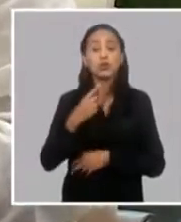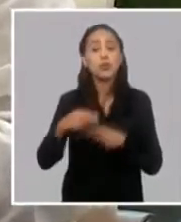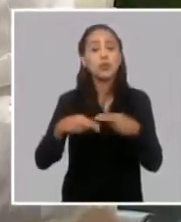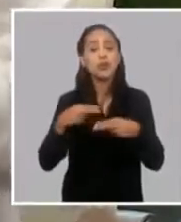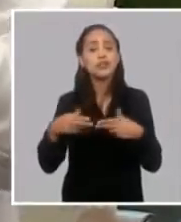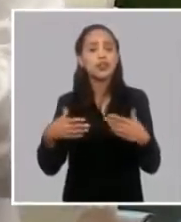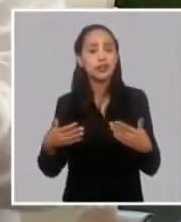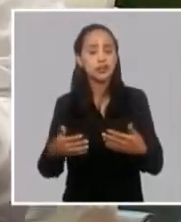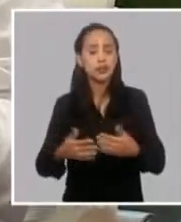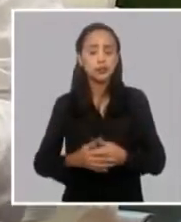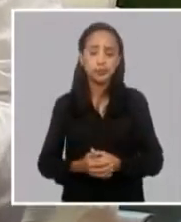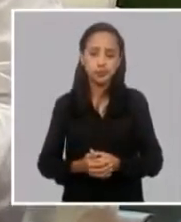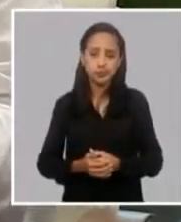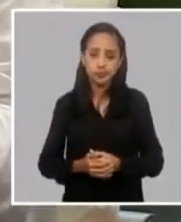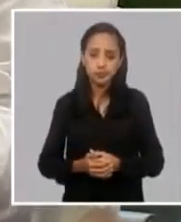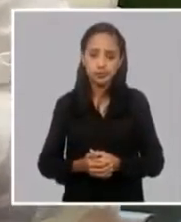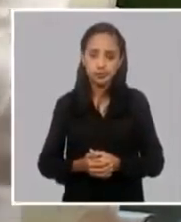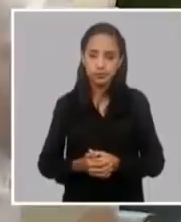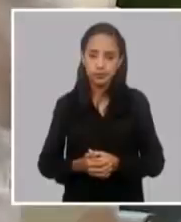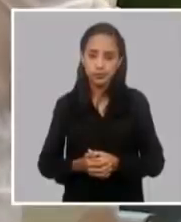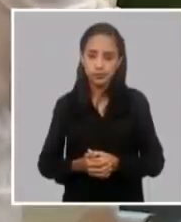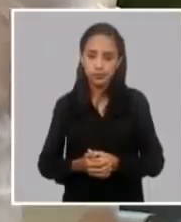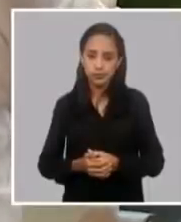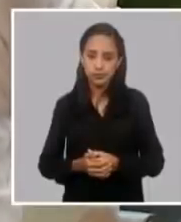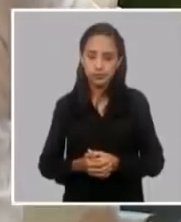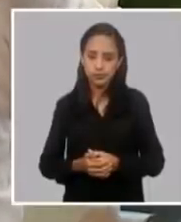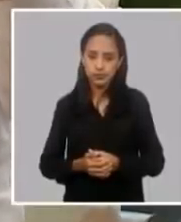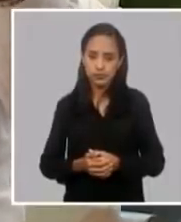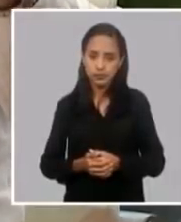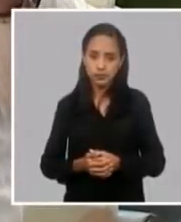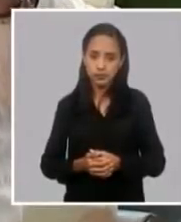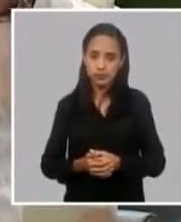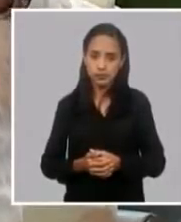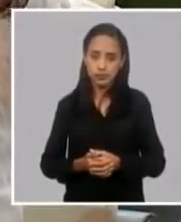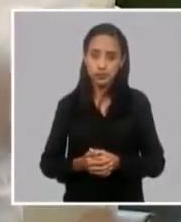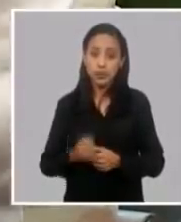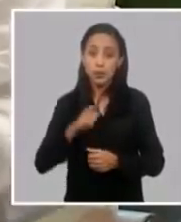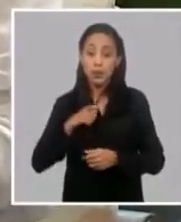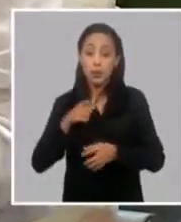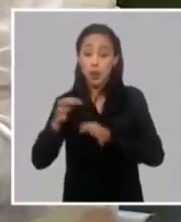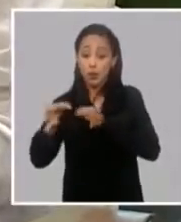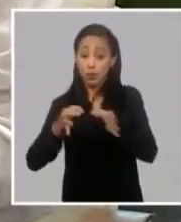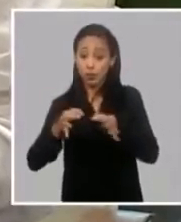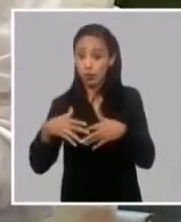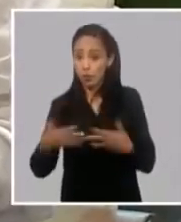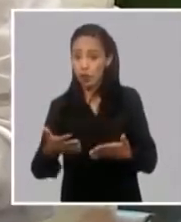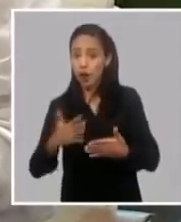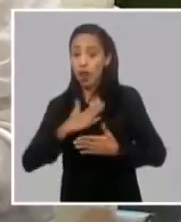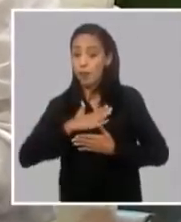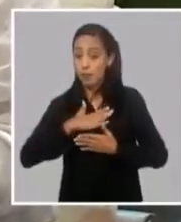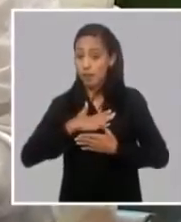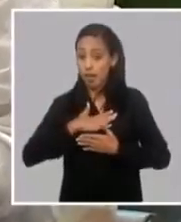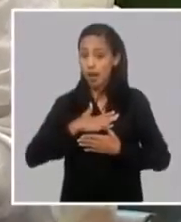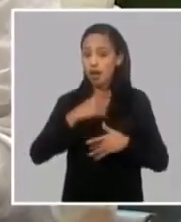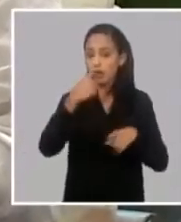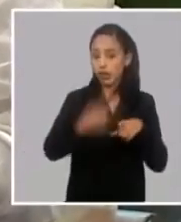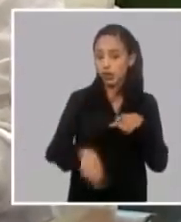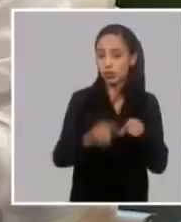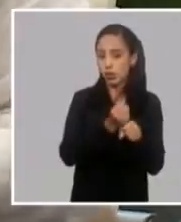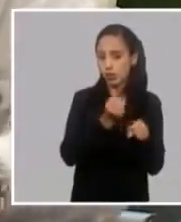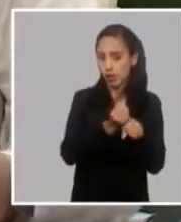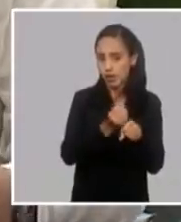que es la separación de funciones entre la propiedad y la gestión eso está en nuestra conceptualización